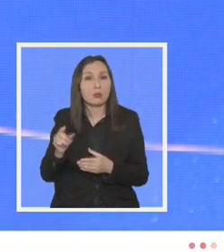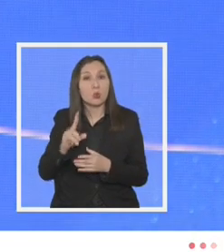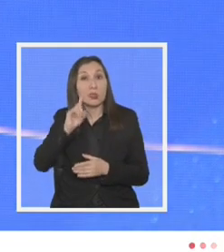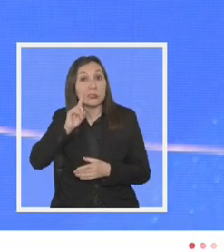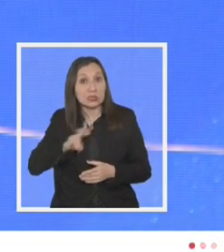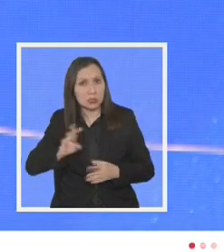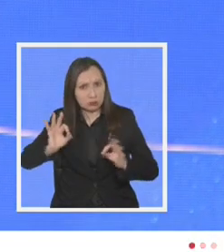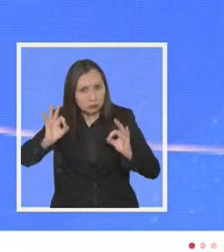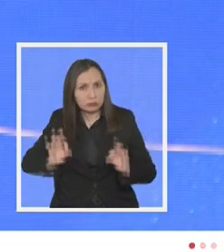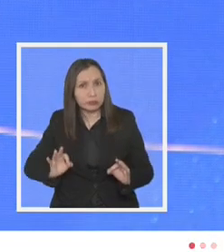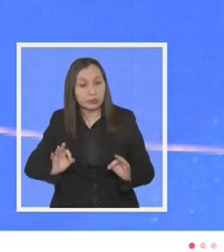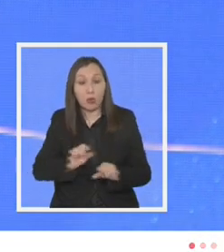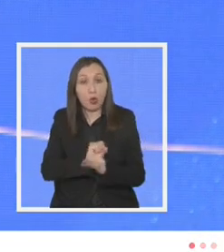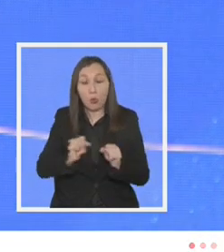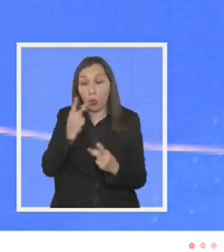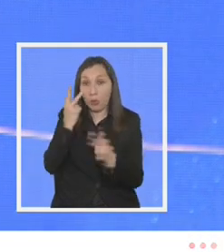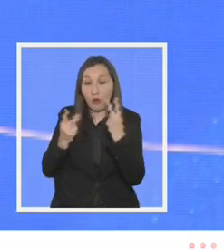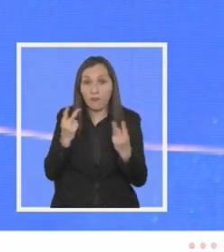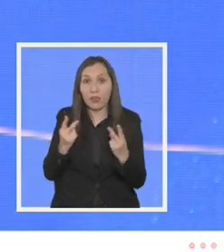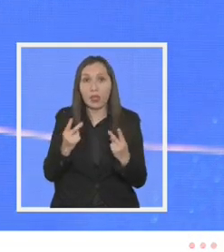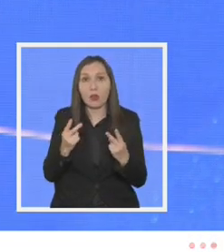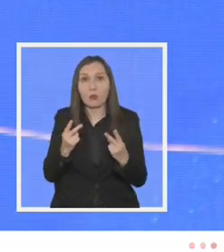informal que todavía no somos capaces de ver